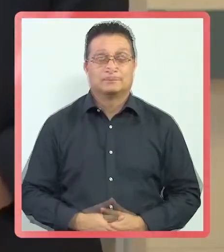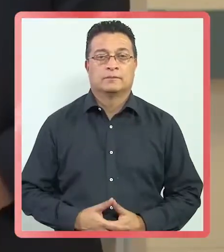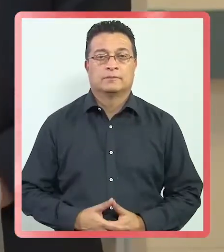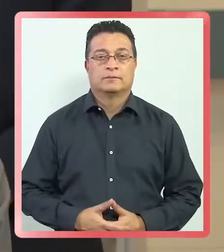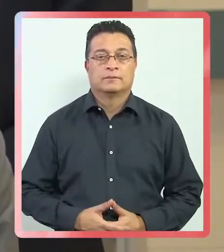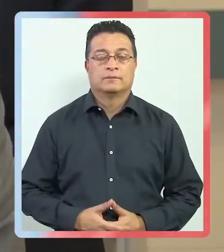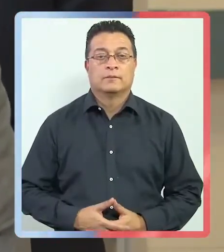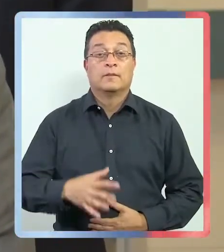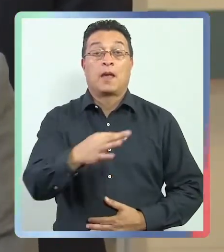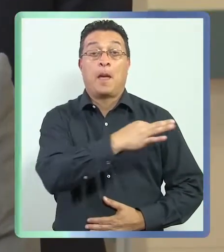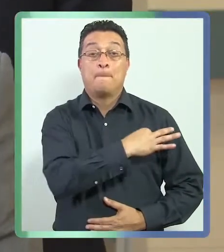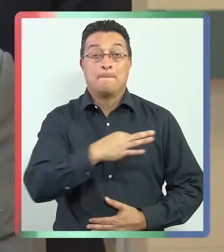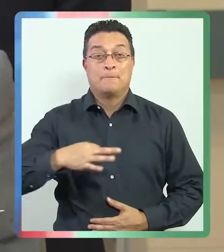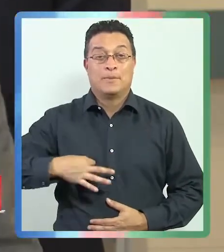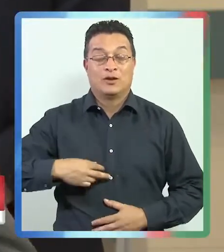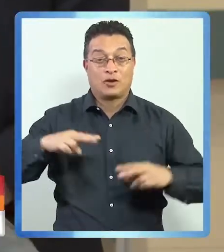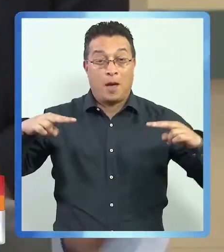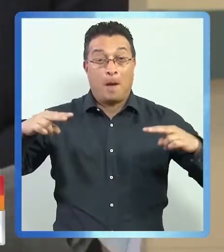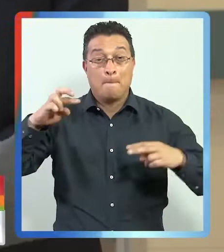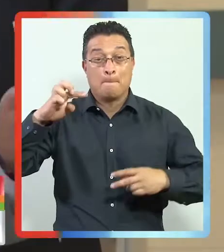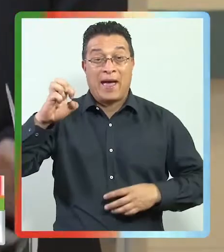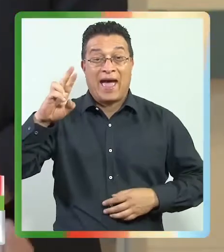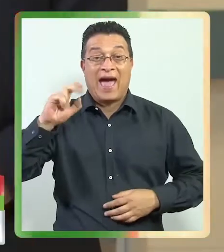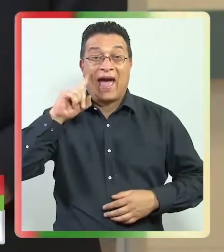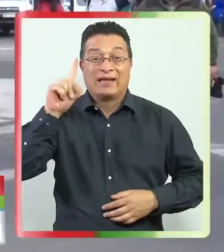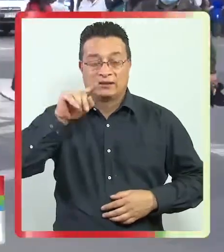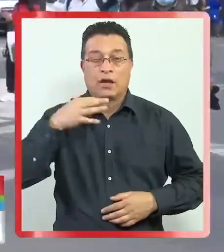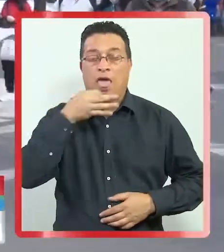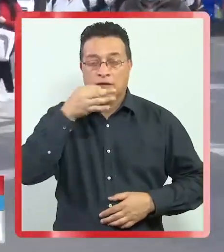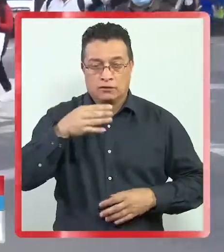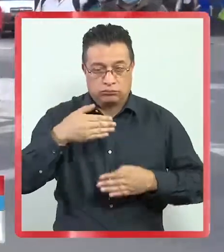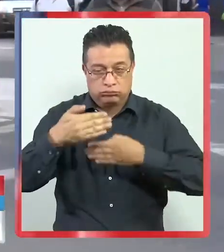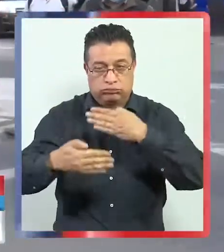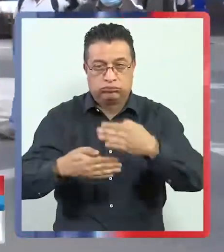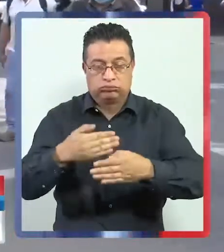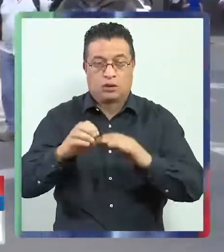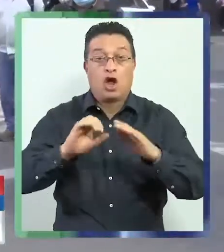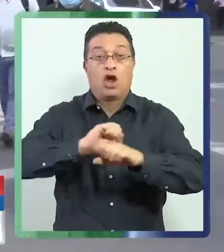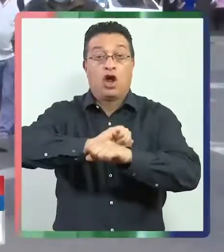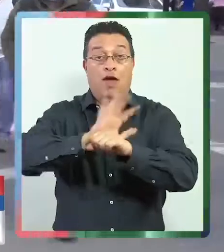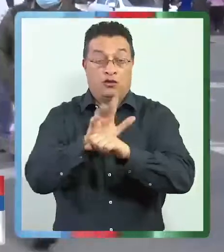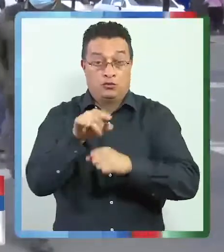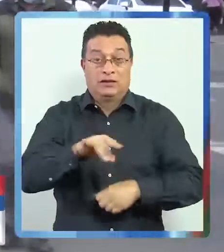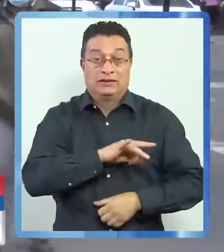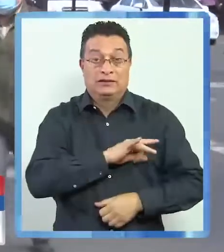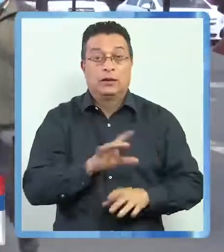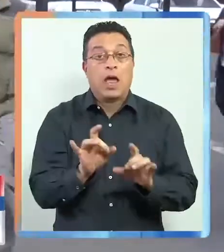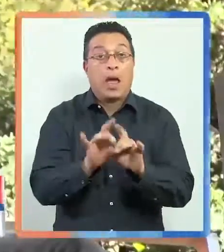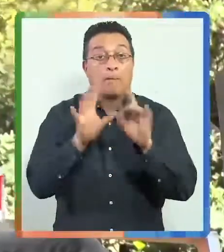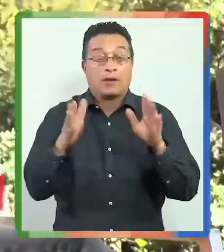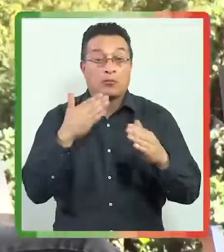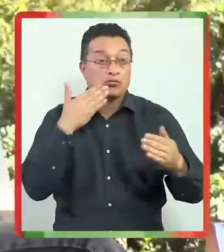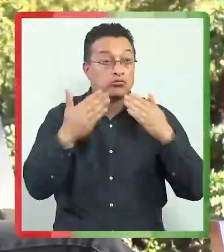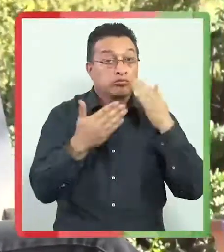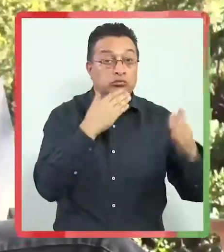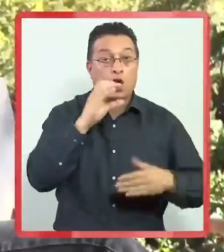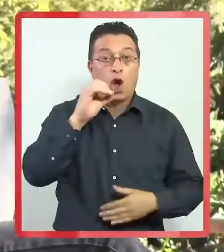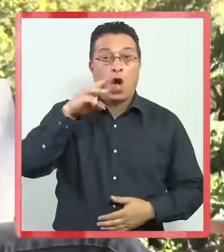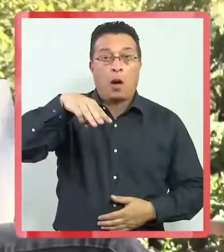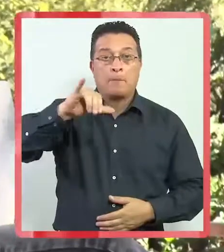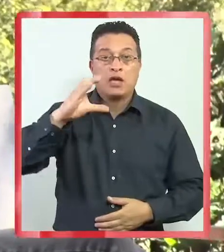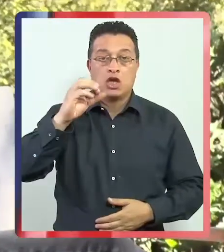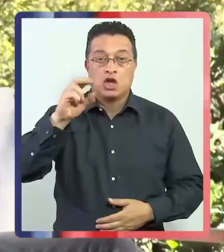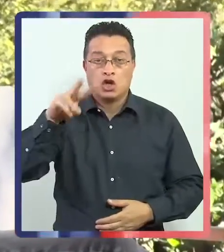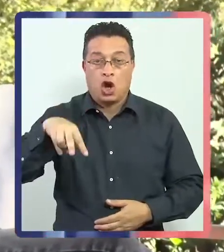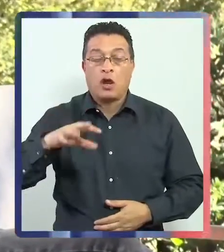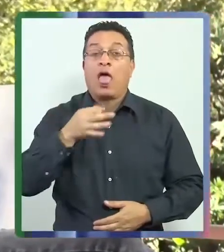El ministro Enrique París, al referirse al avance del coronavirus en el país, especialmente de los contagios con Omicron, reiteró que